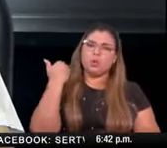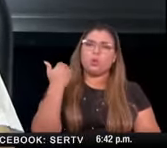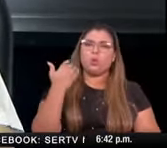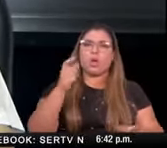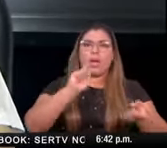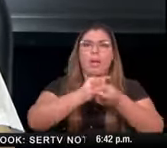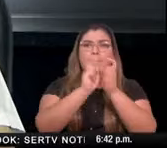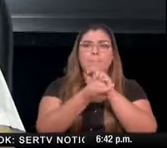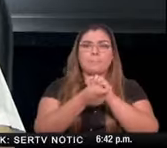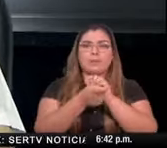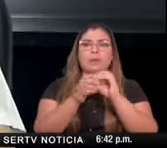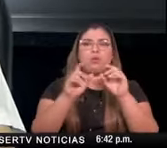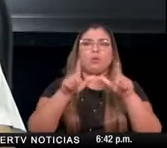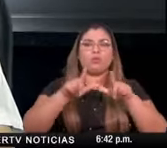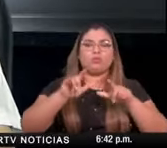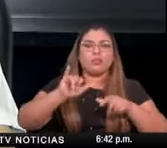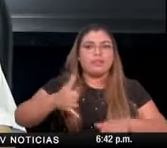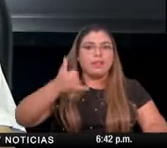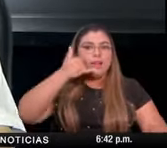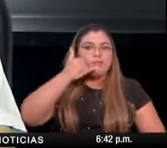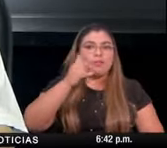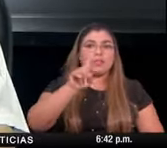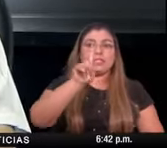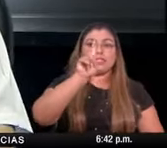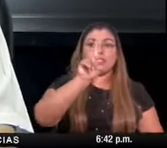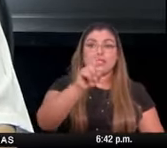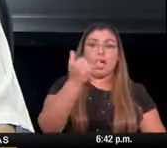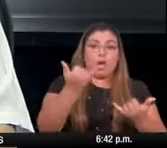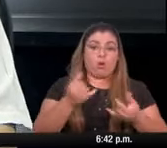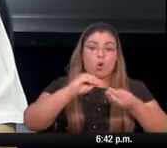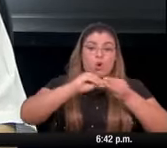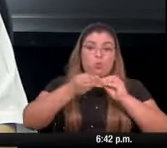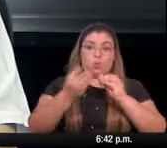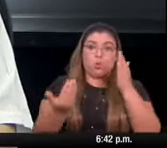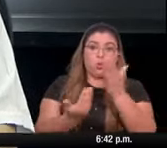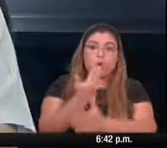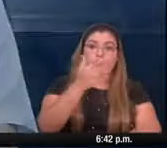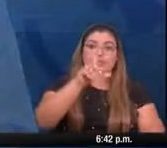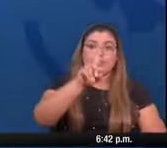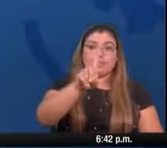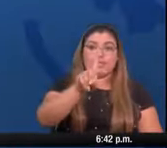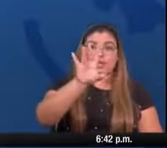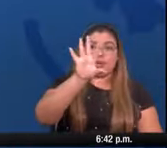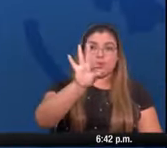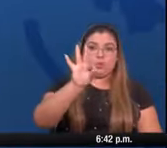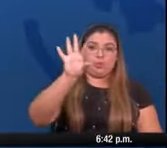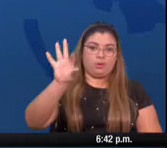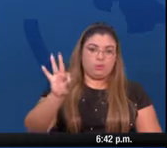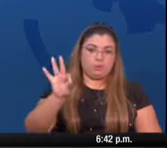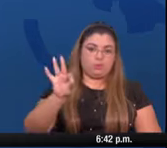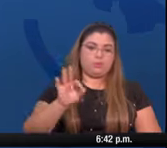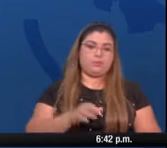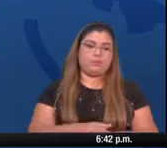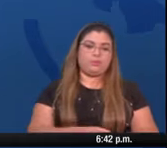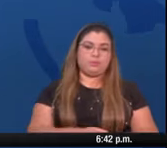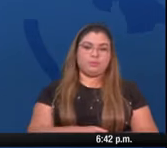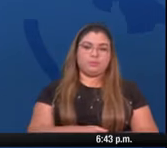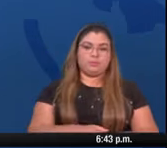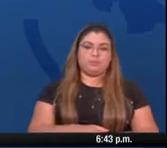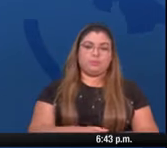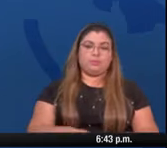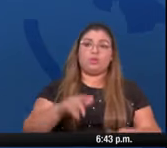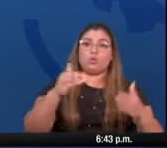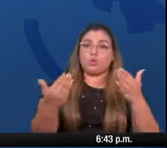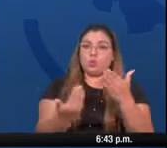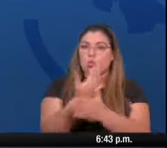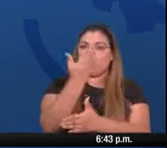nuestros centros de llamadas ahora tenemos el 199 todavía nos llaman refiriéndose a un número que ya dejó de existir